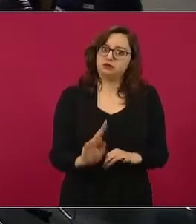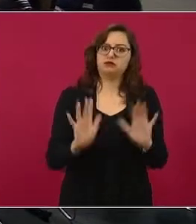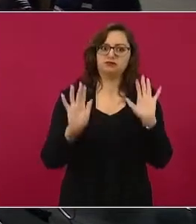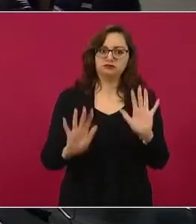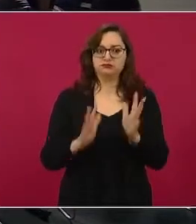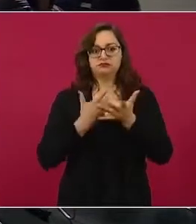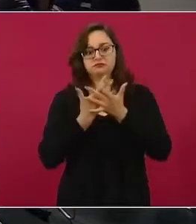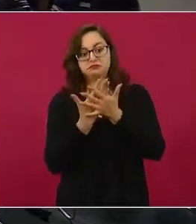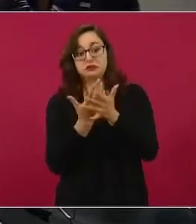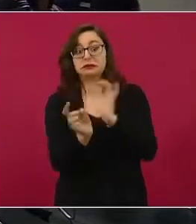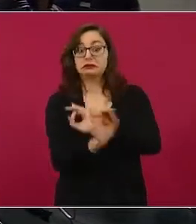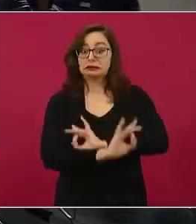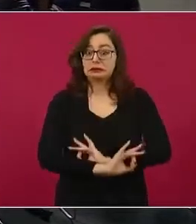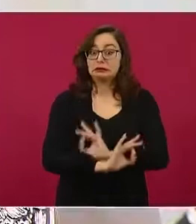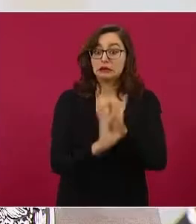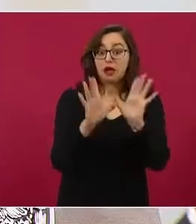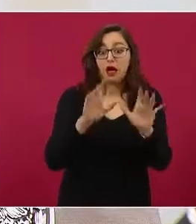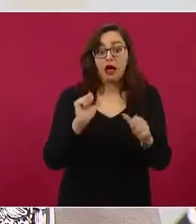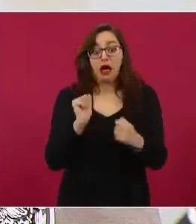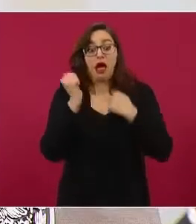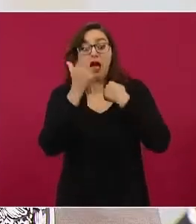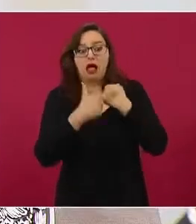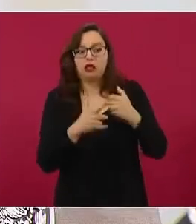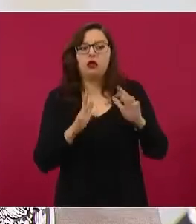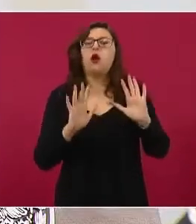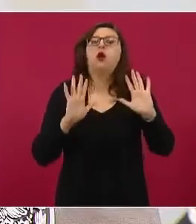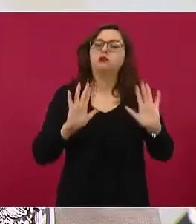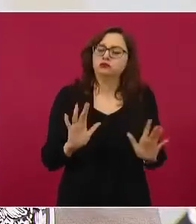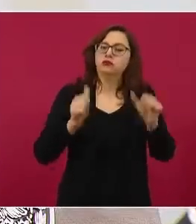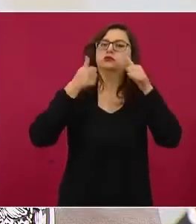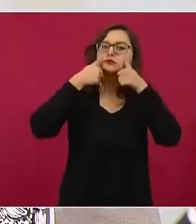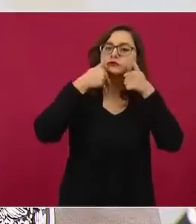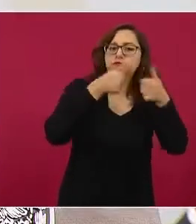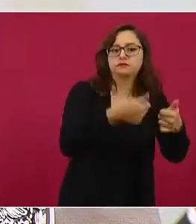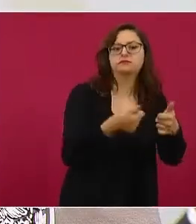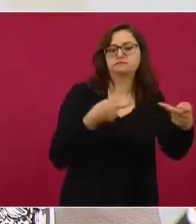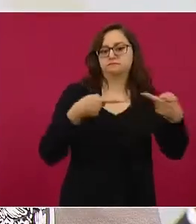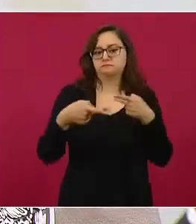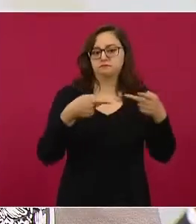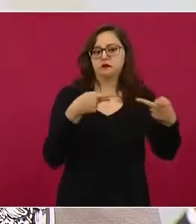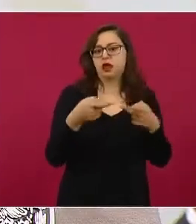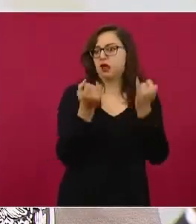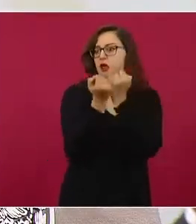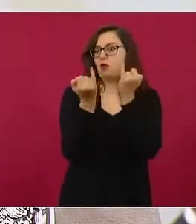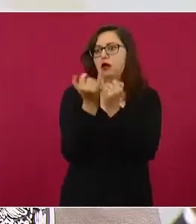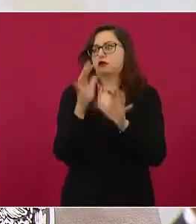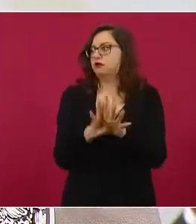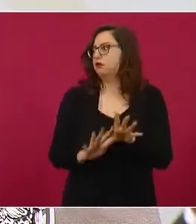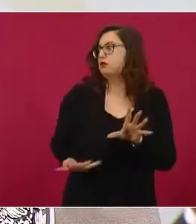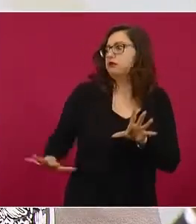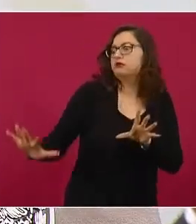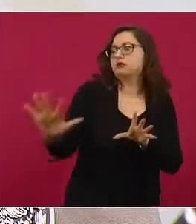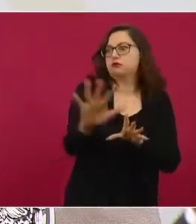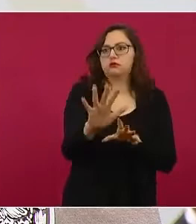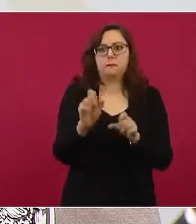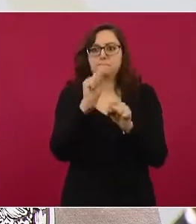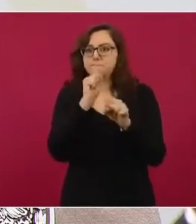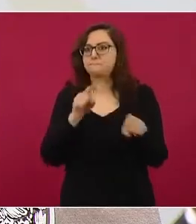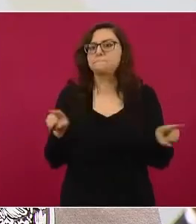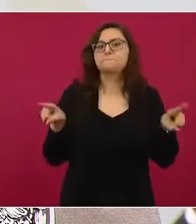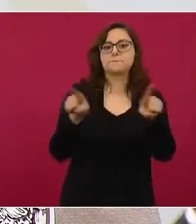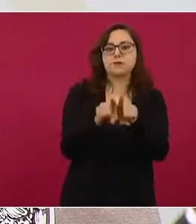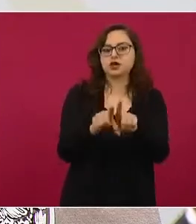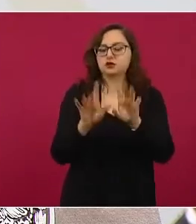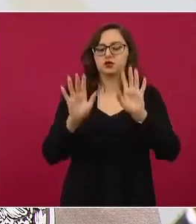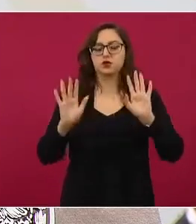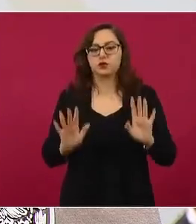contingencia como lo podemos y lo debemos estar preparados para toda la población. No hay ninguna diferencia y